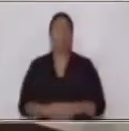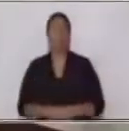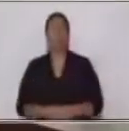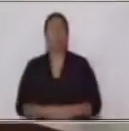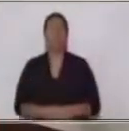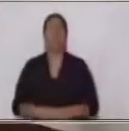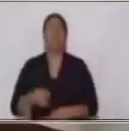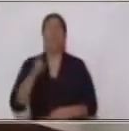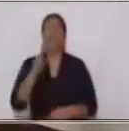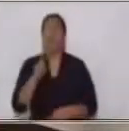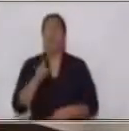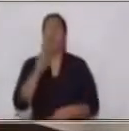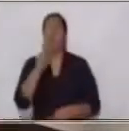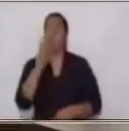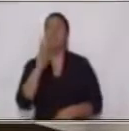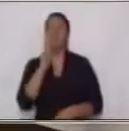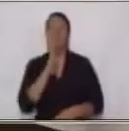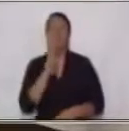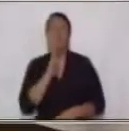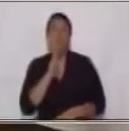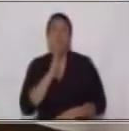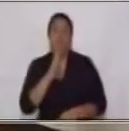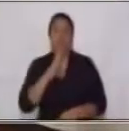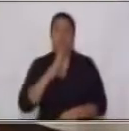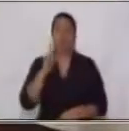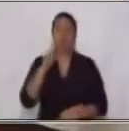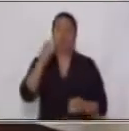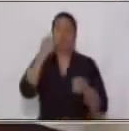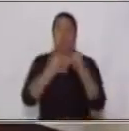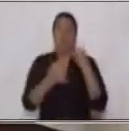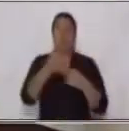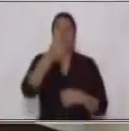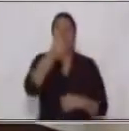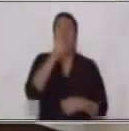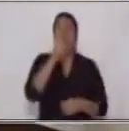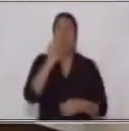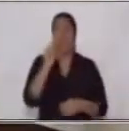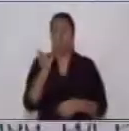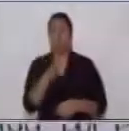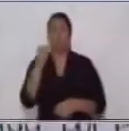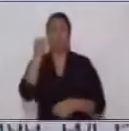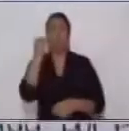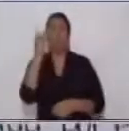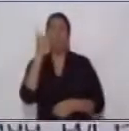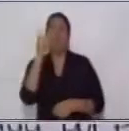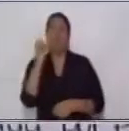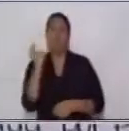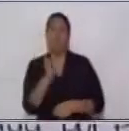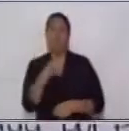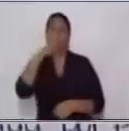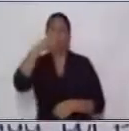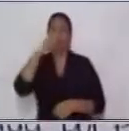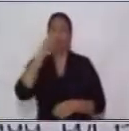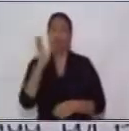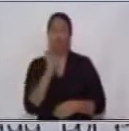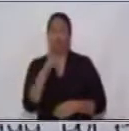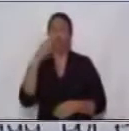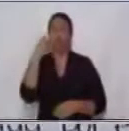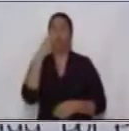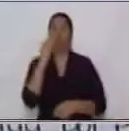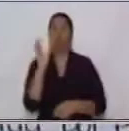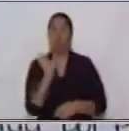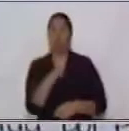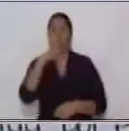que terminan en ado ido en to so cho y que se toma en cuenta también la